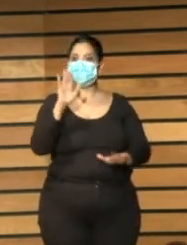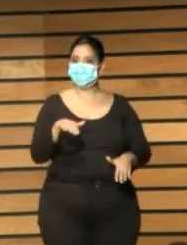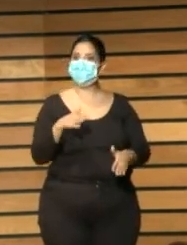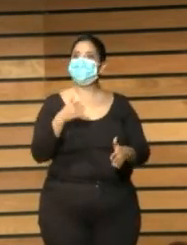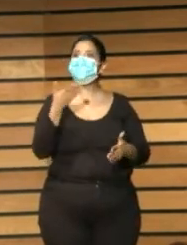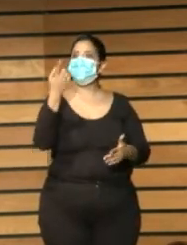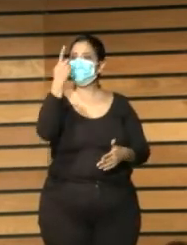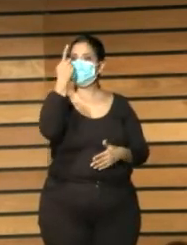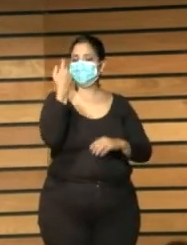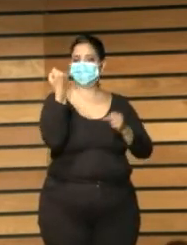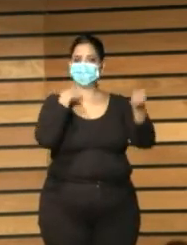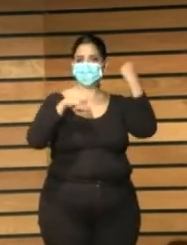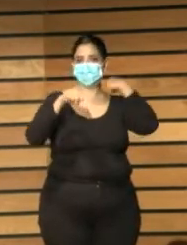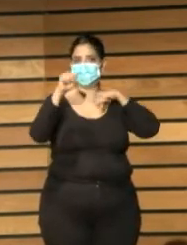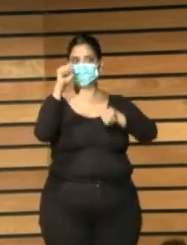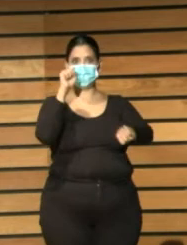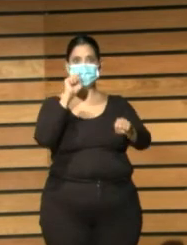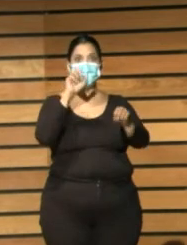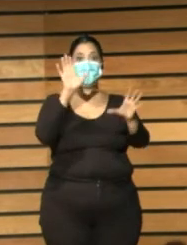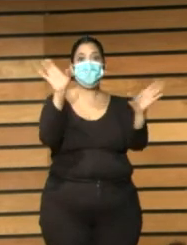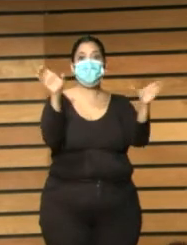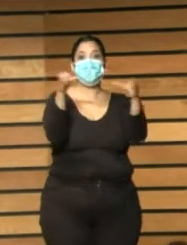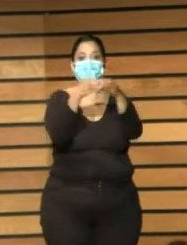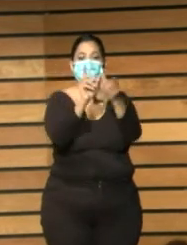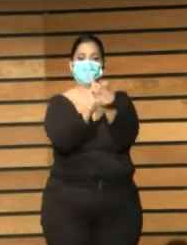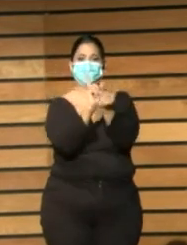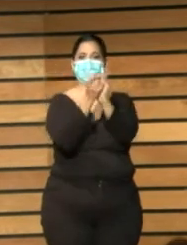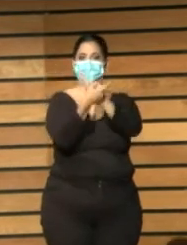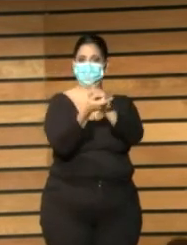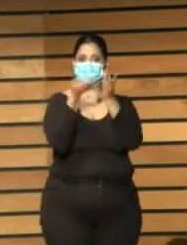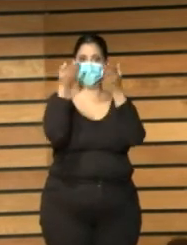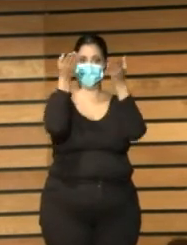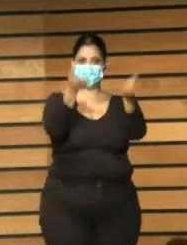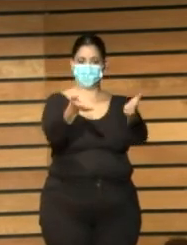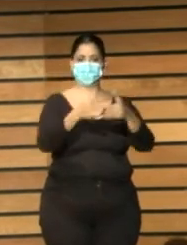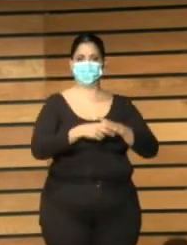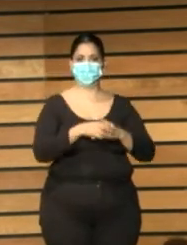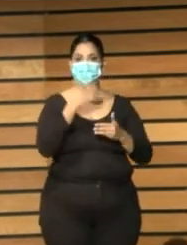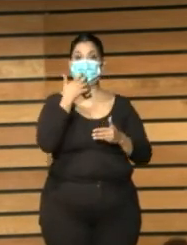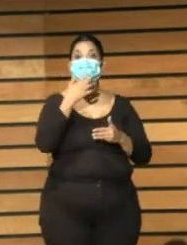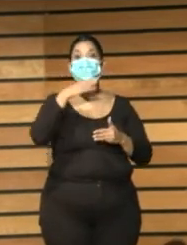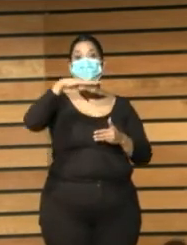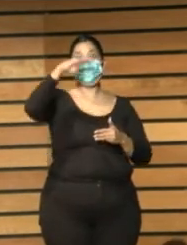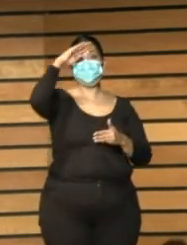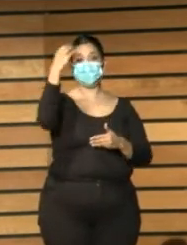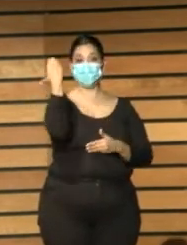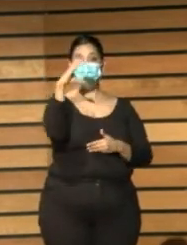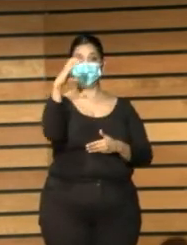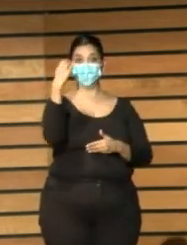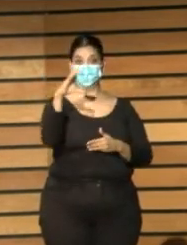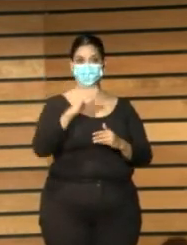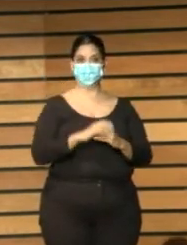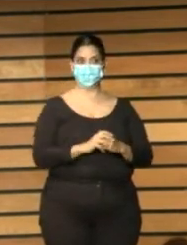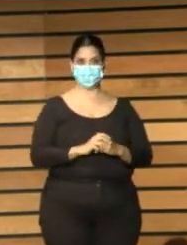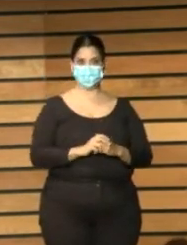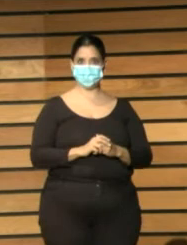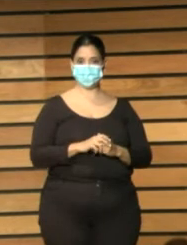conducta de una comunidad entera que son las bibliotecas de Medellín en Colombia